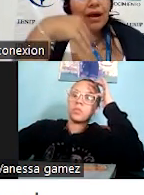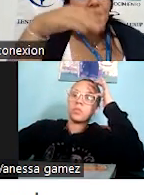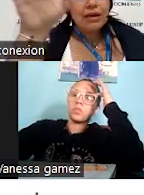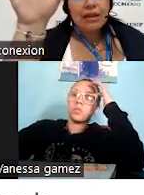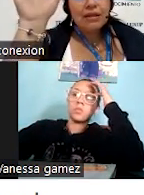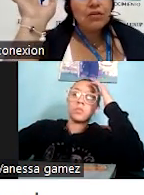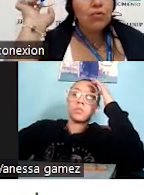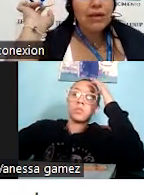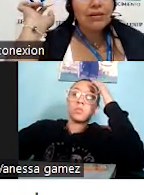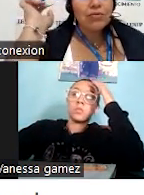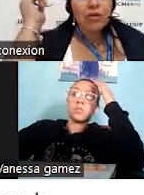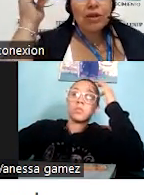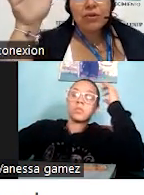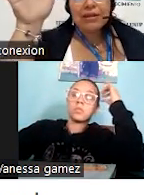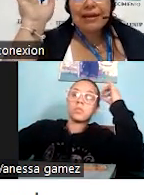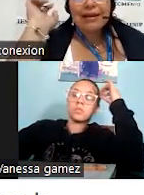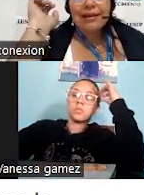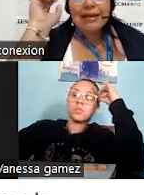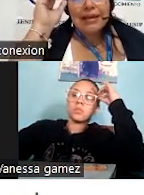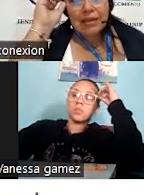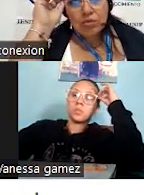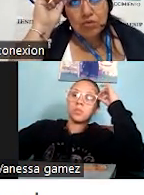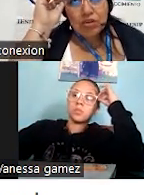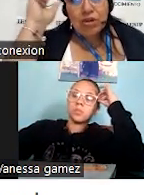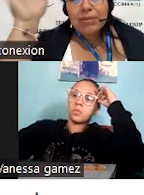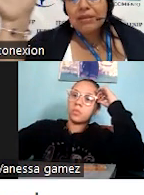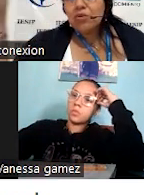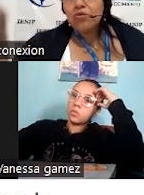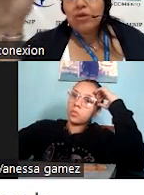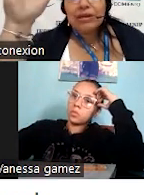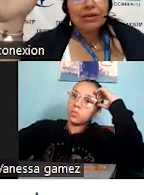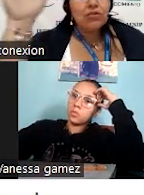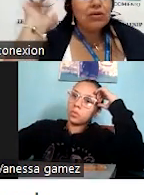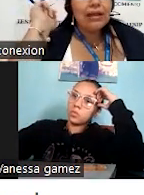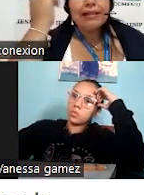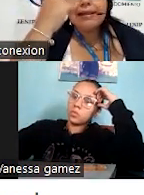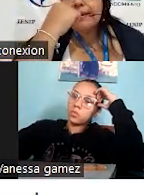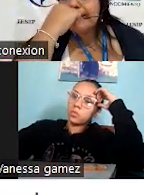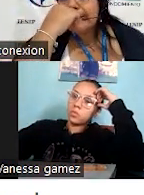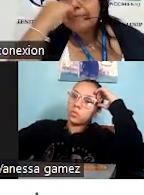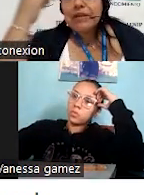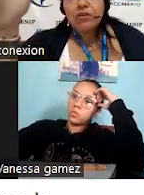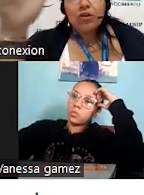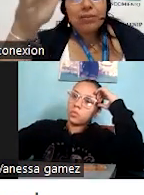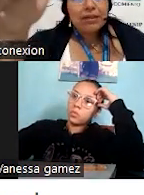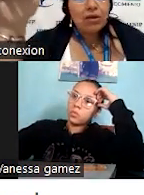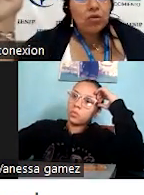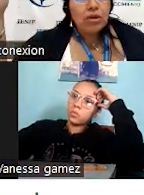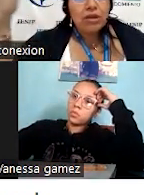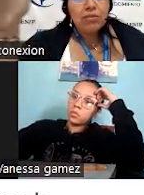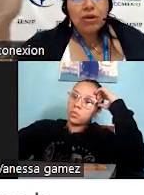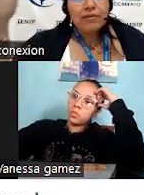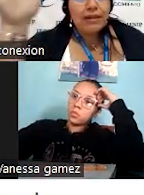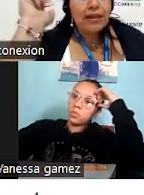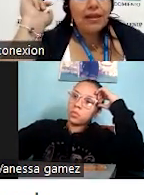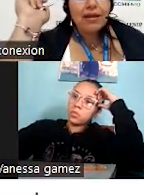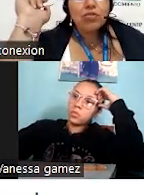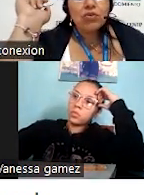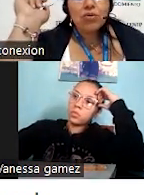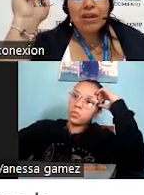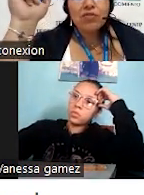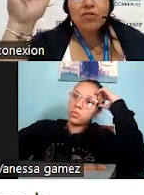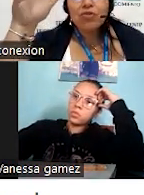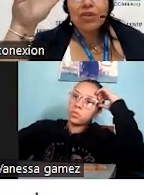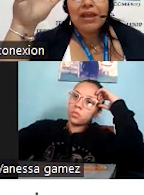a cliente fulano de tal, y entonces yo le mantengo sus declaraciones al día, y yo le mantengo los libros, este, al